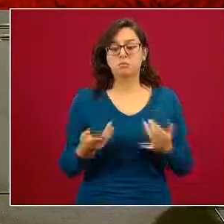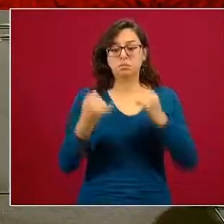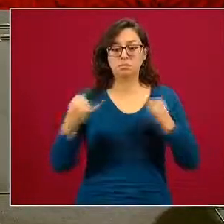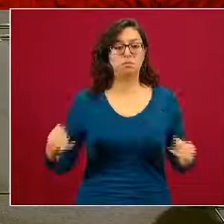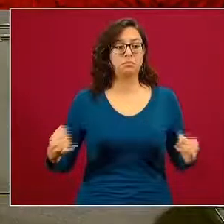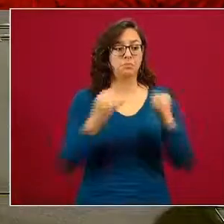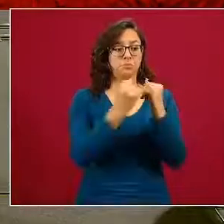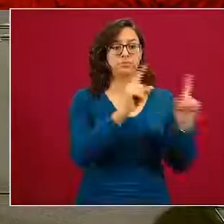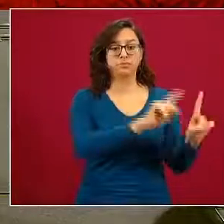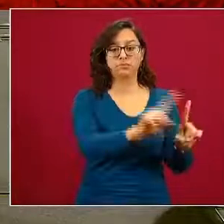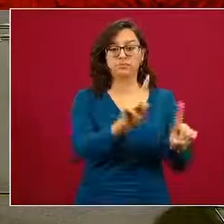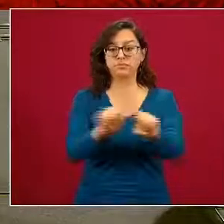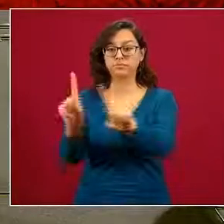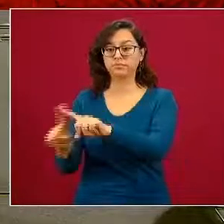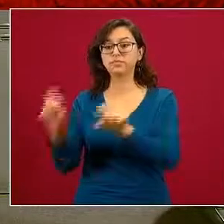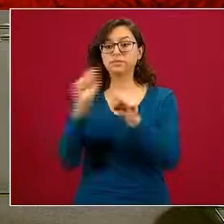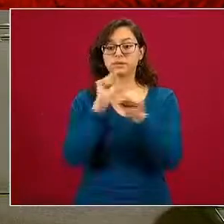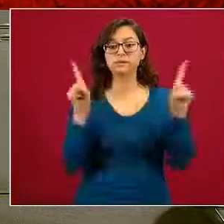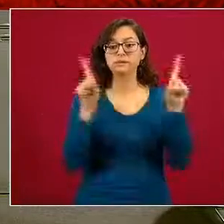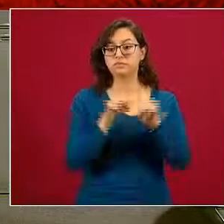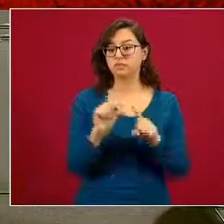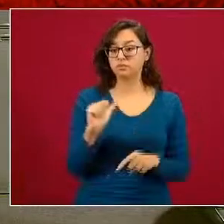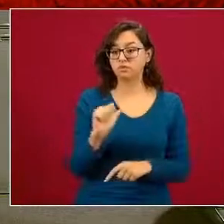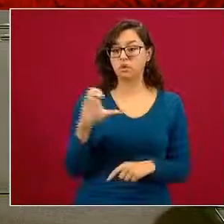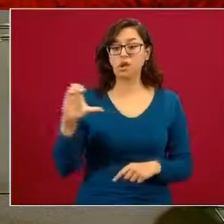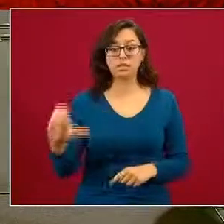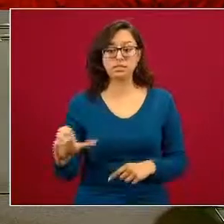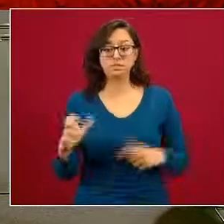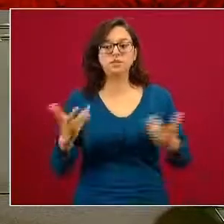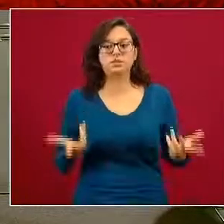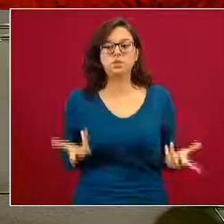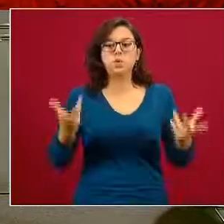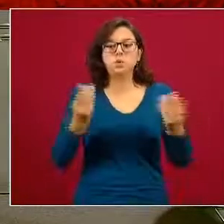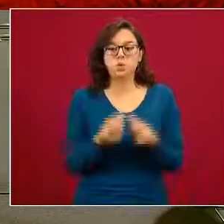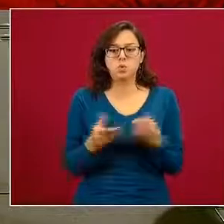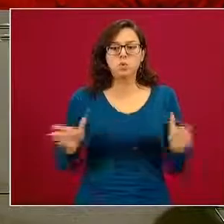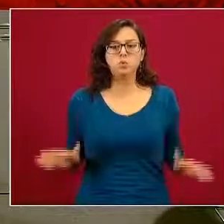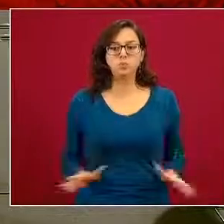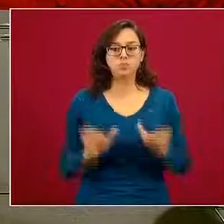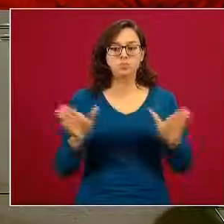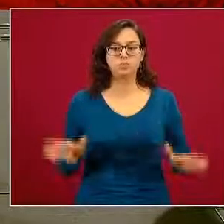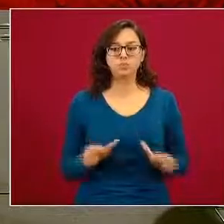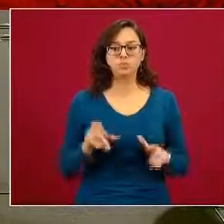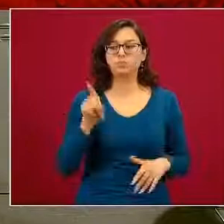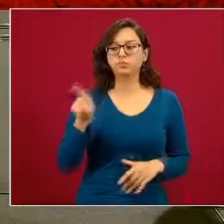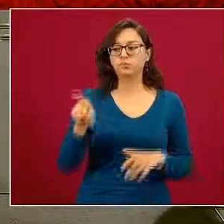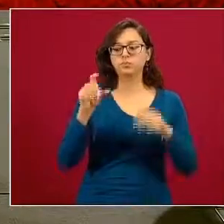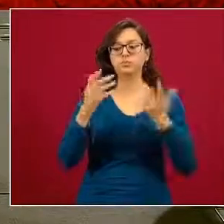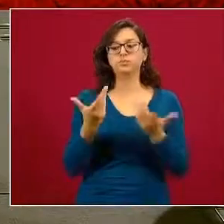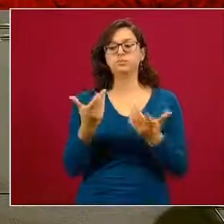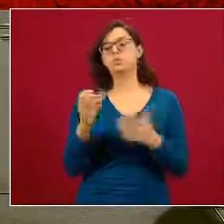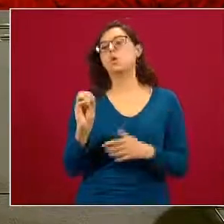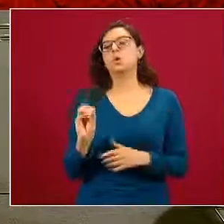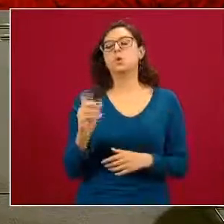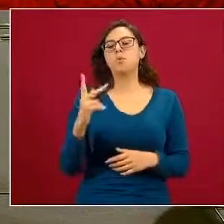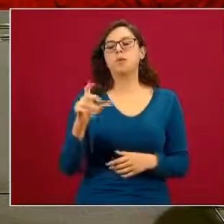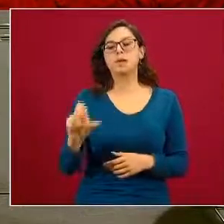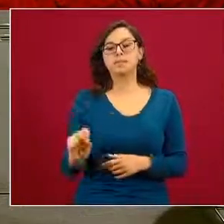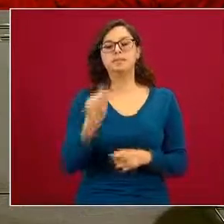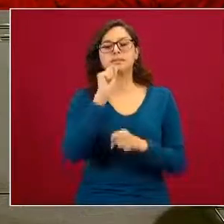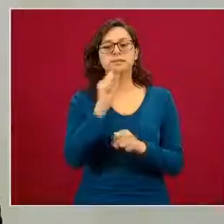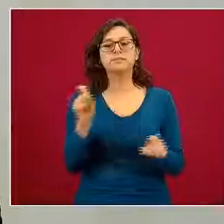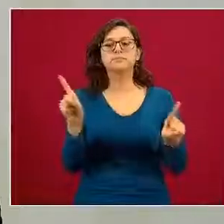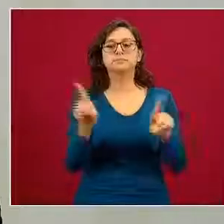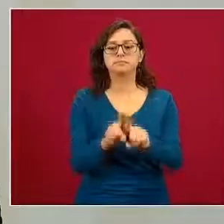interinstitucional y con la sociedad civil y uno de los grandes impulsores ha sido la Organización Panamericana de la Salud y,